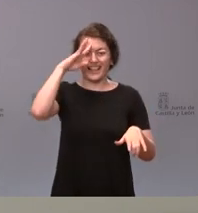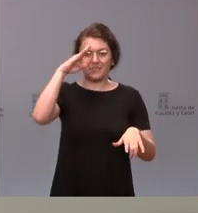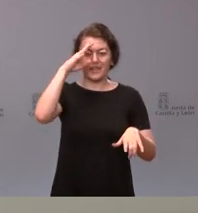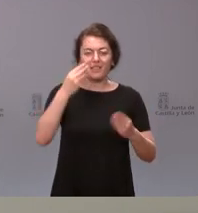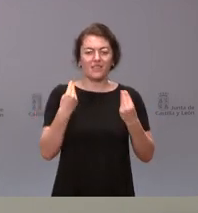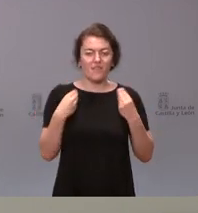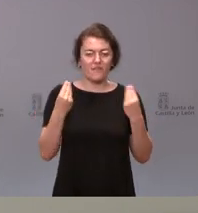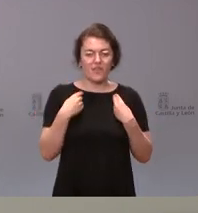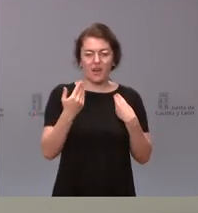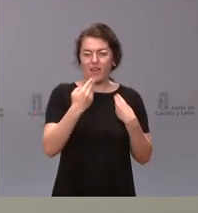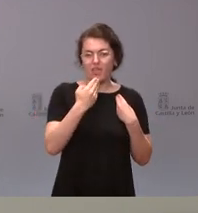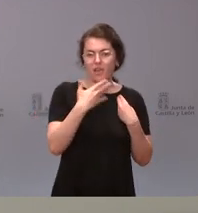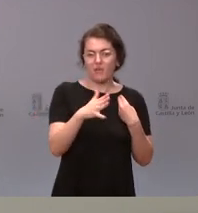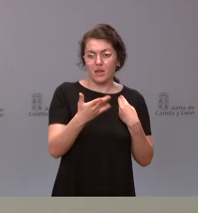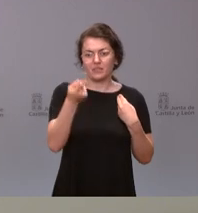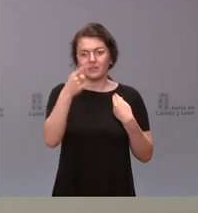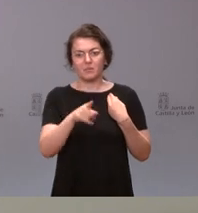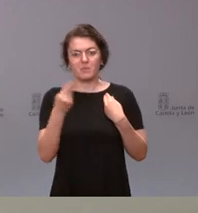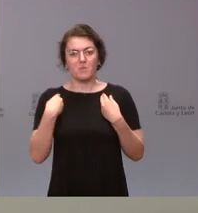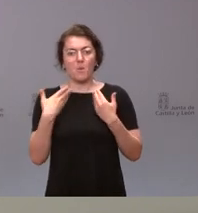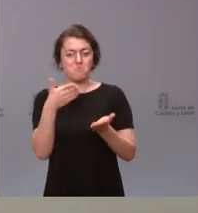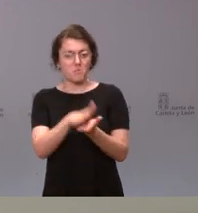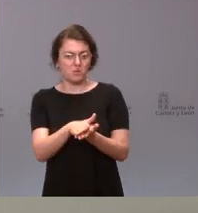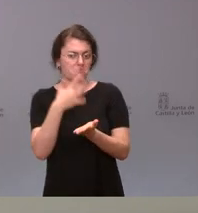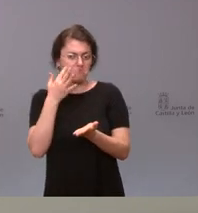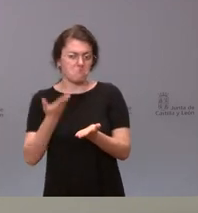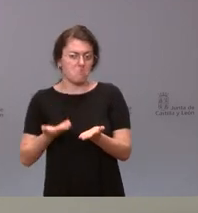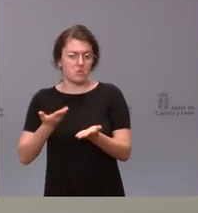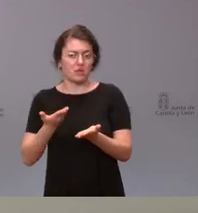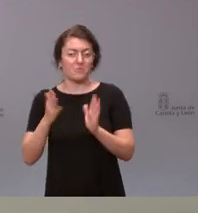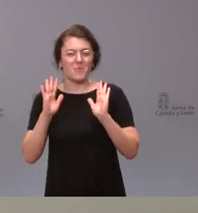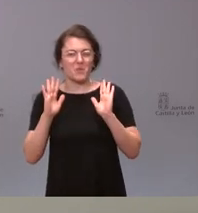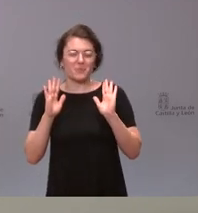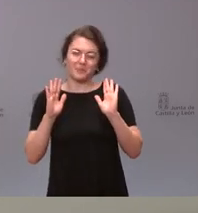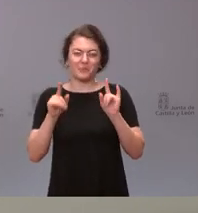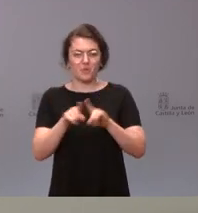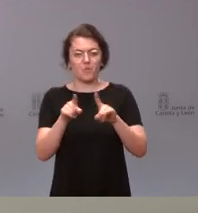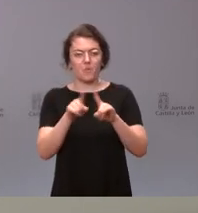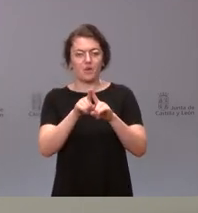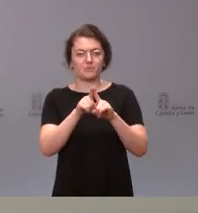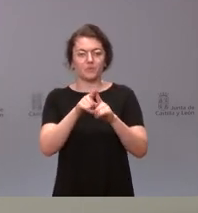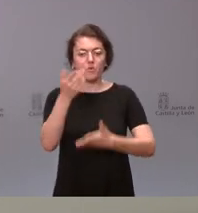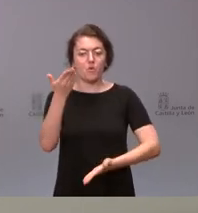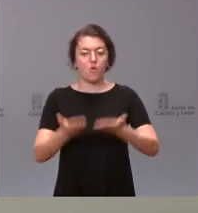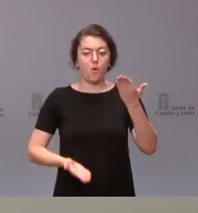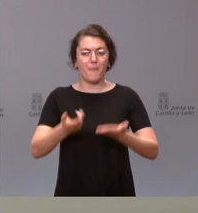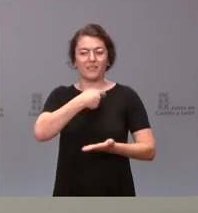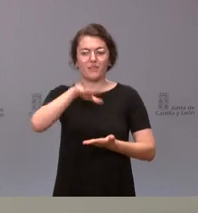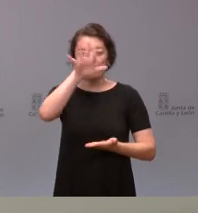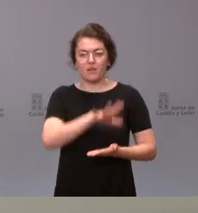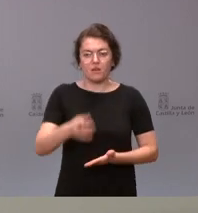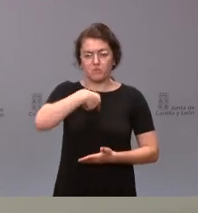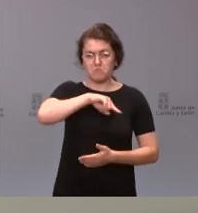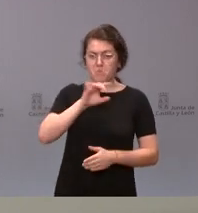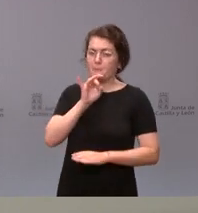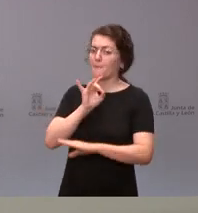incluso el dato de mortalidad es relevante, aunque es verdad que fue de los mejores respecto del conjunto nacional. Y